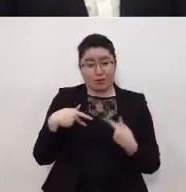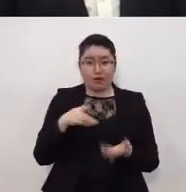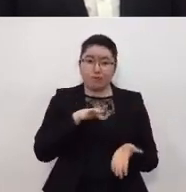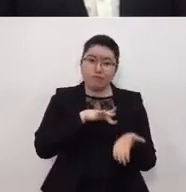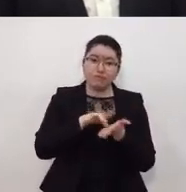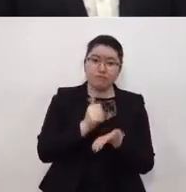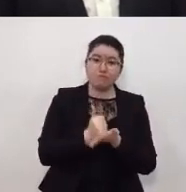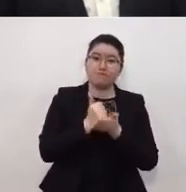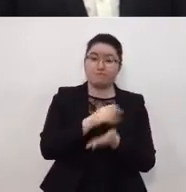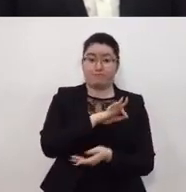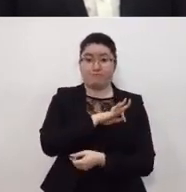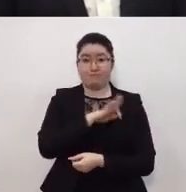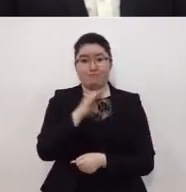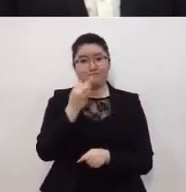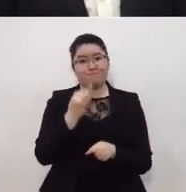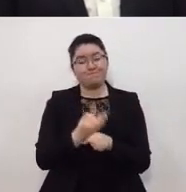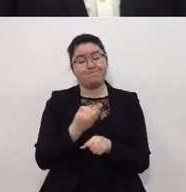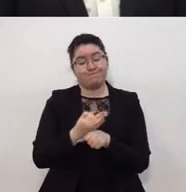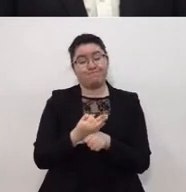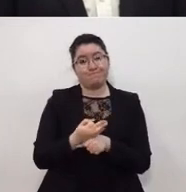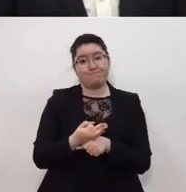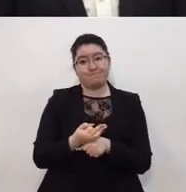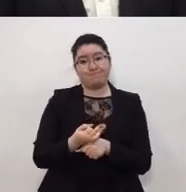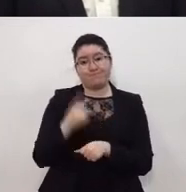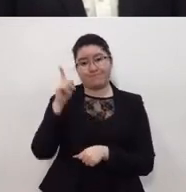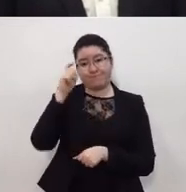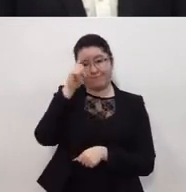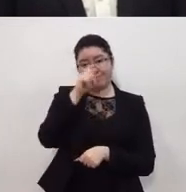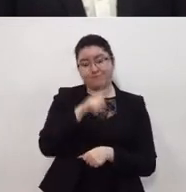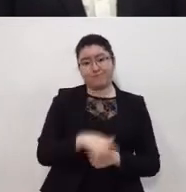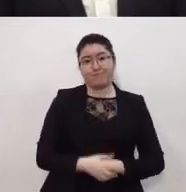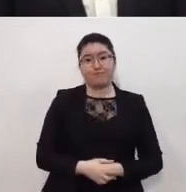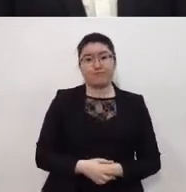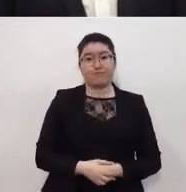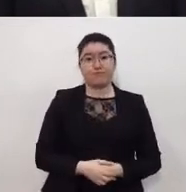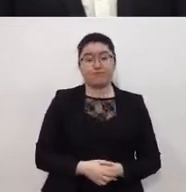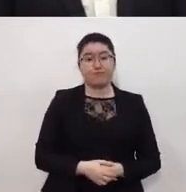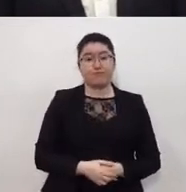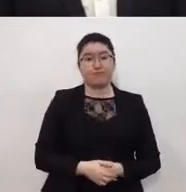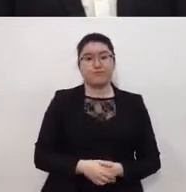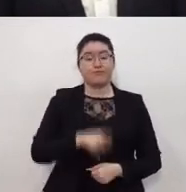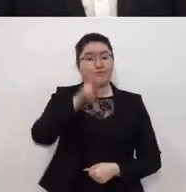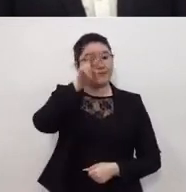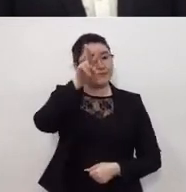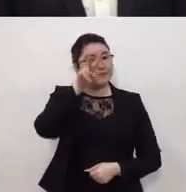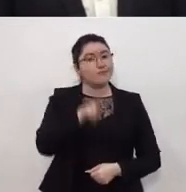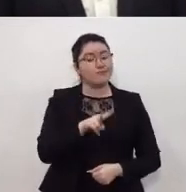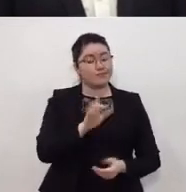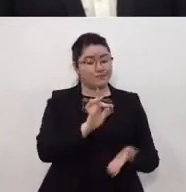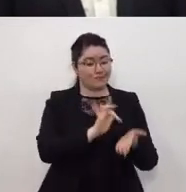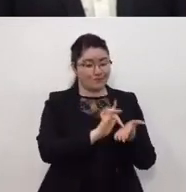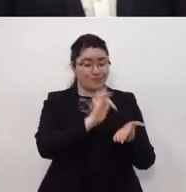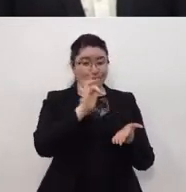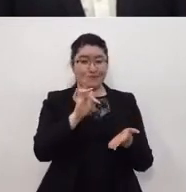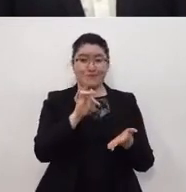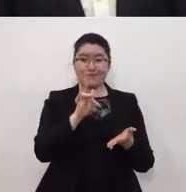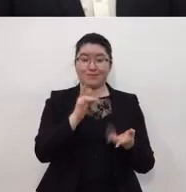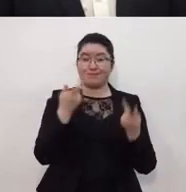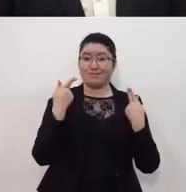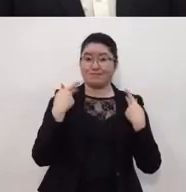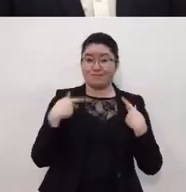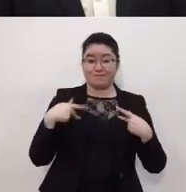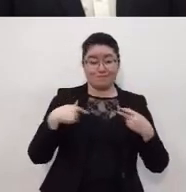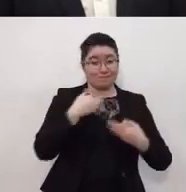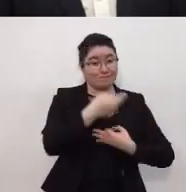a la ciudadanía en esta circunstancia compleja quiero de verdad agradecer a todos